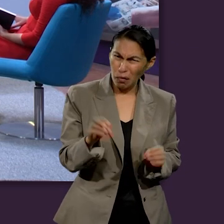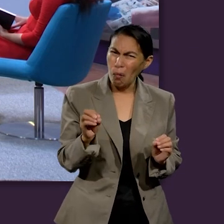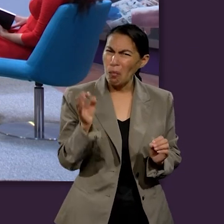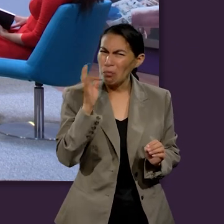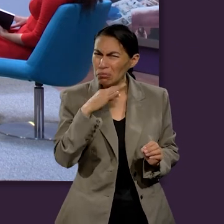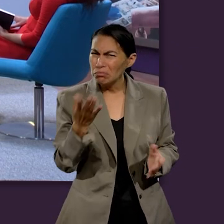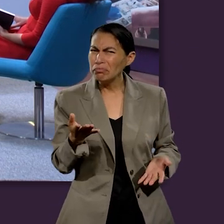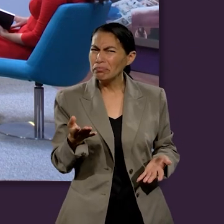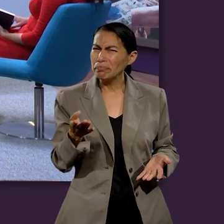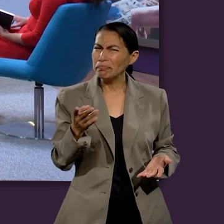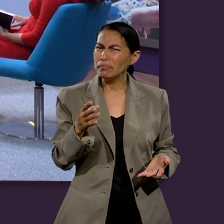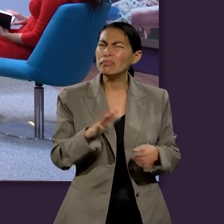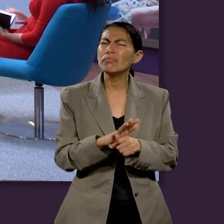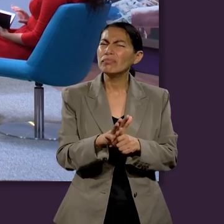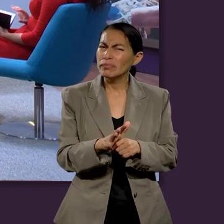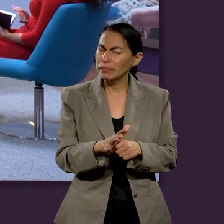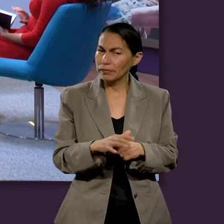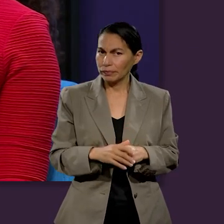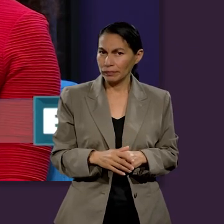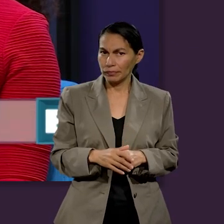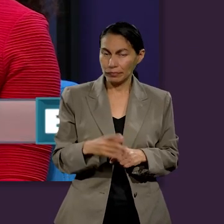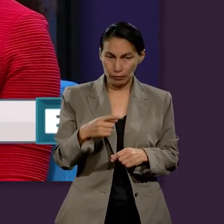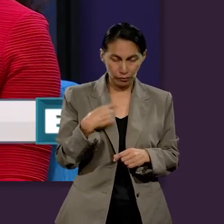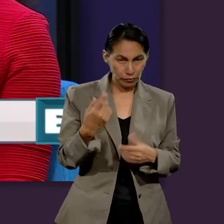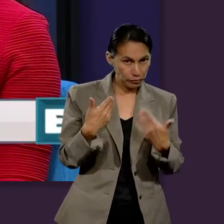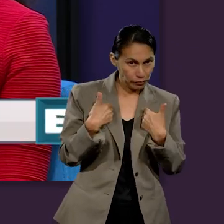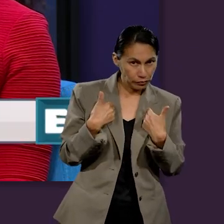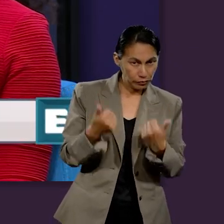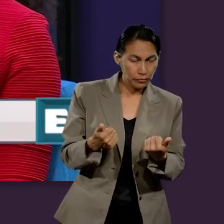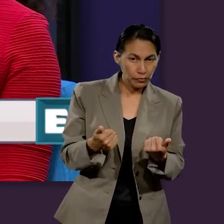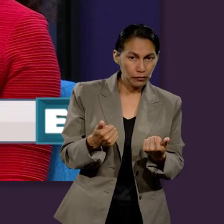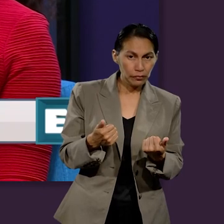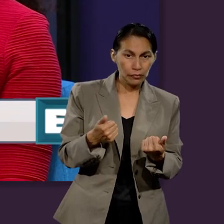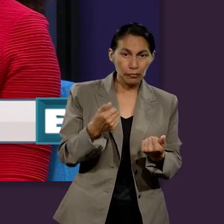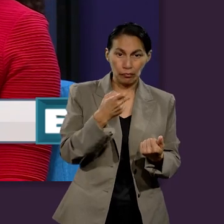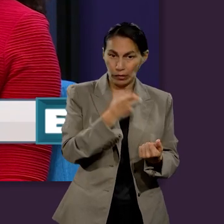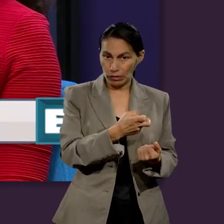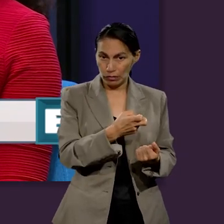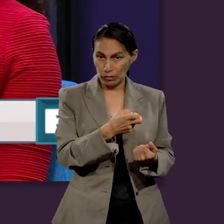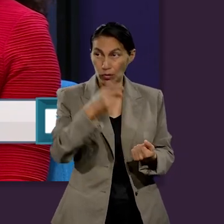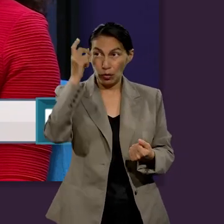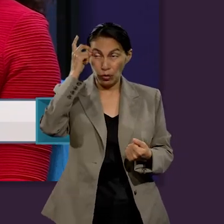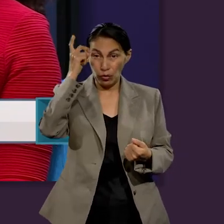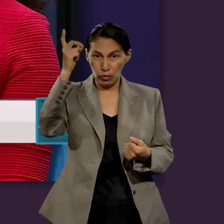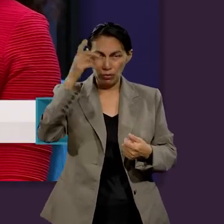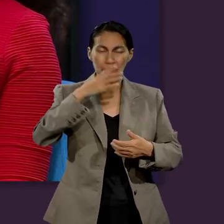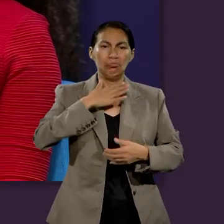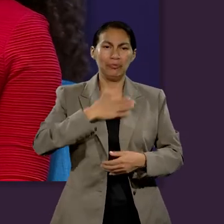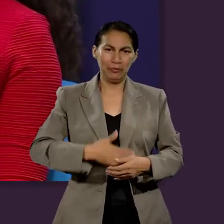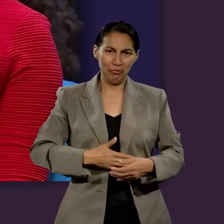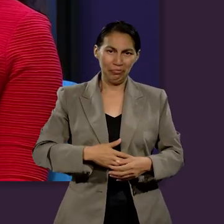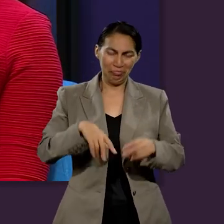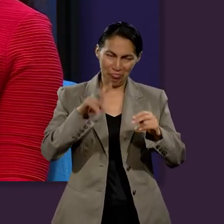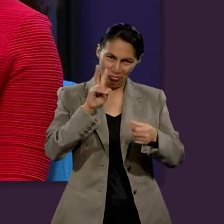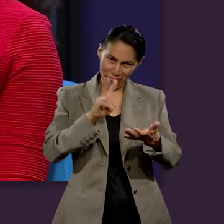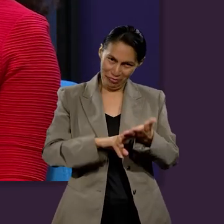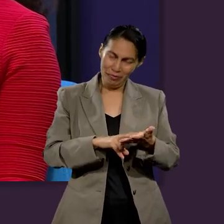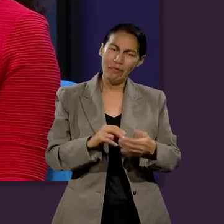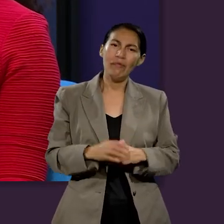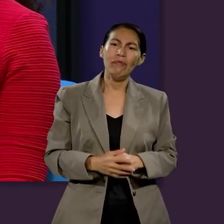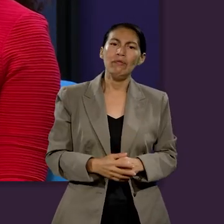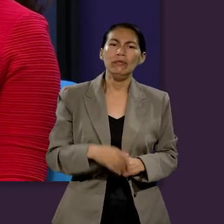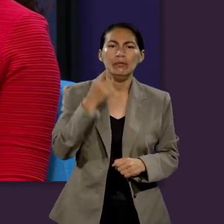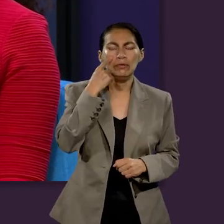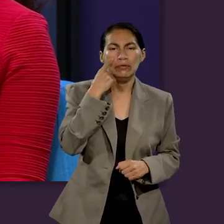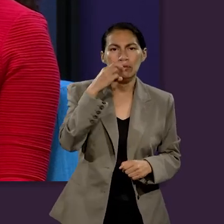Tenemos que recordar que esta segunda muerte es parte de la evidencia de la justicia de Dios, como